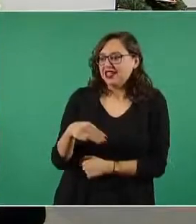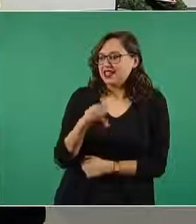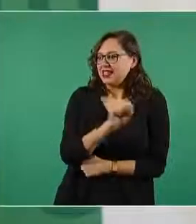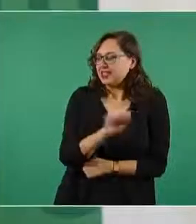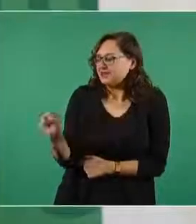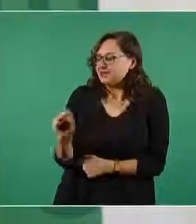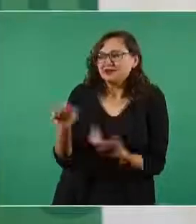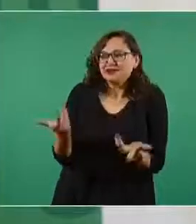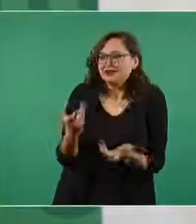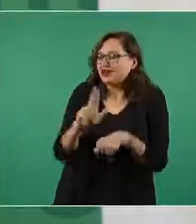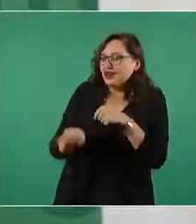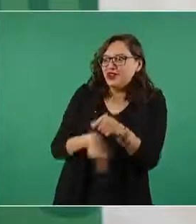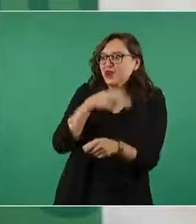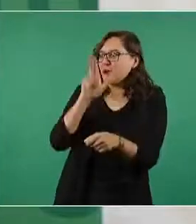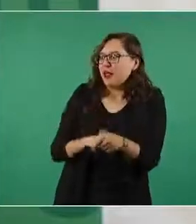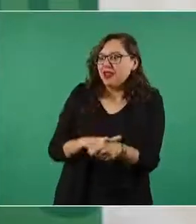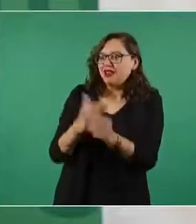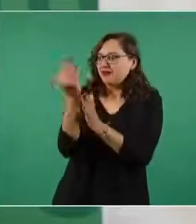el Seguro Social